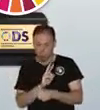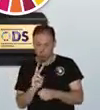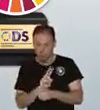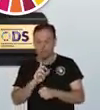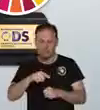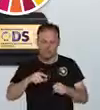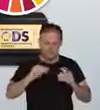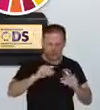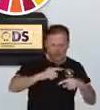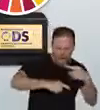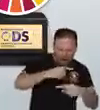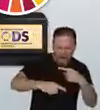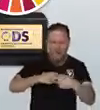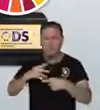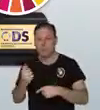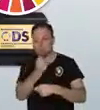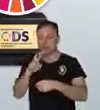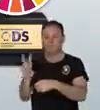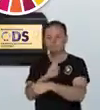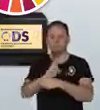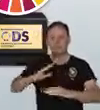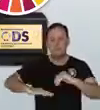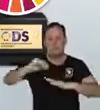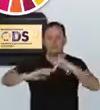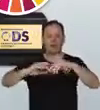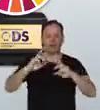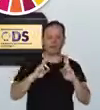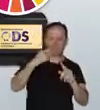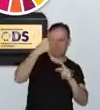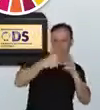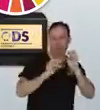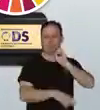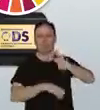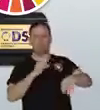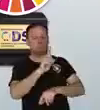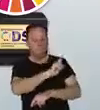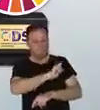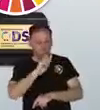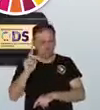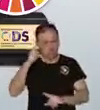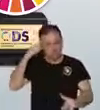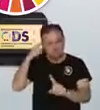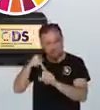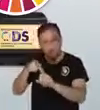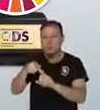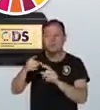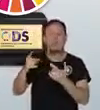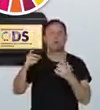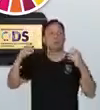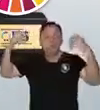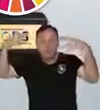de reciclaje que contribuyen a la economía circular en este contexto de los recursos empleados en las obras, privilegiando el empleo de